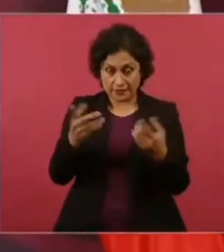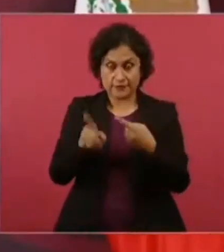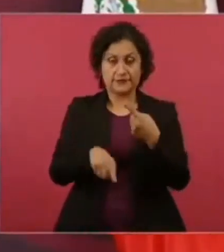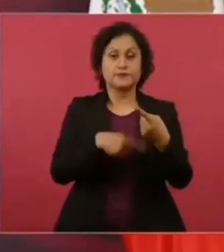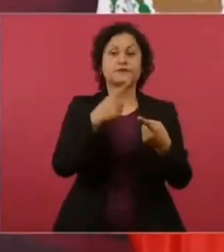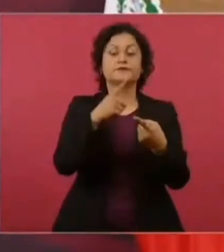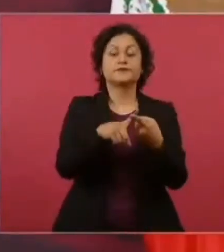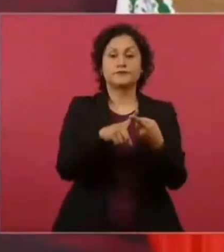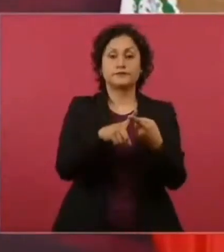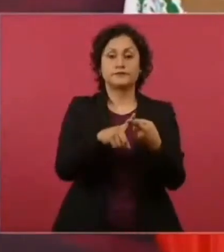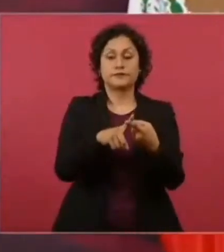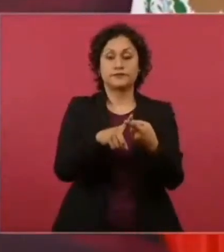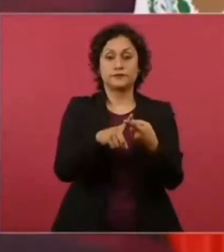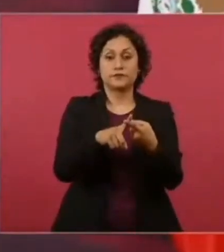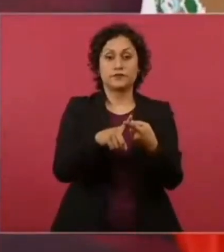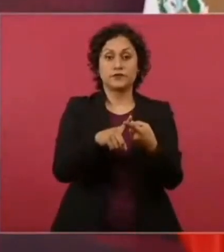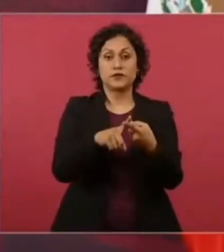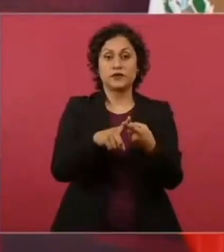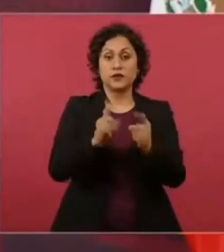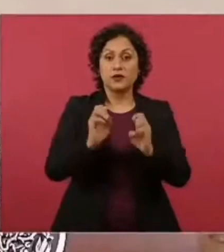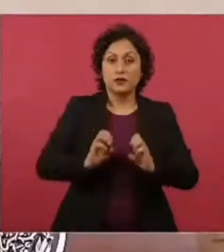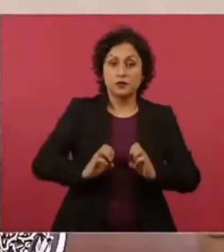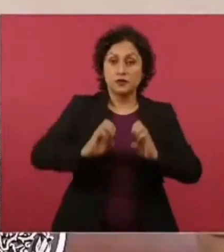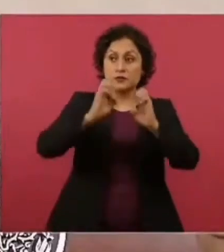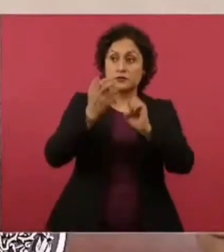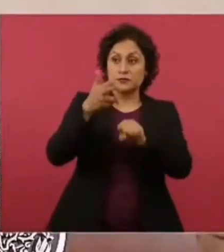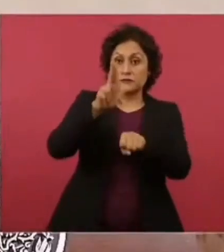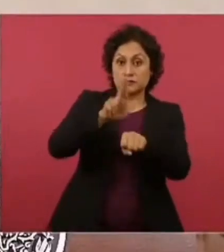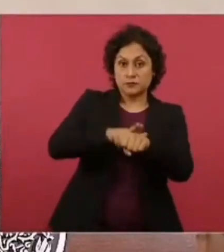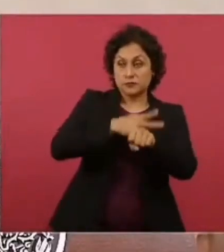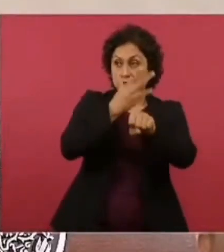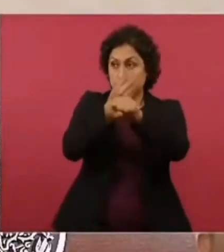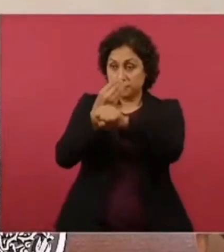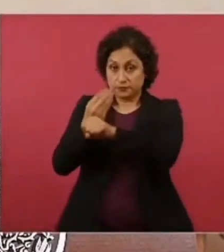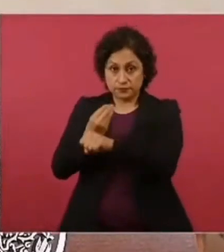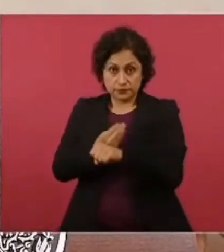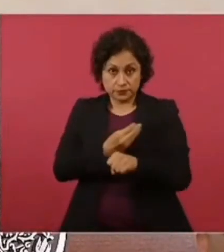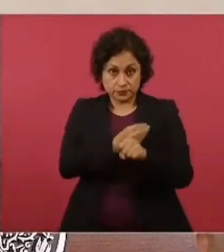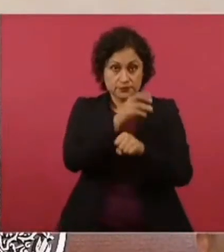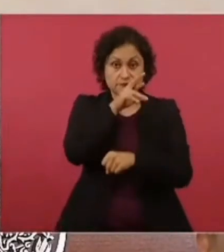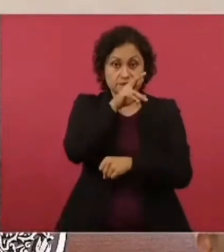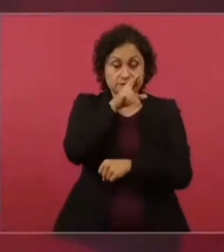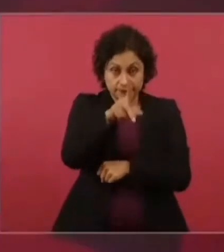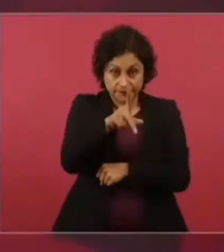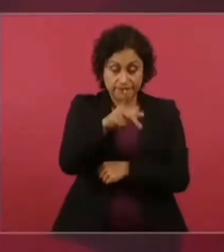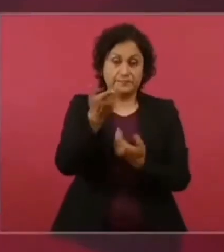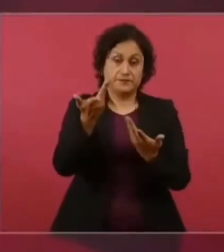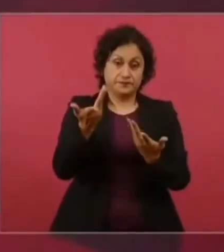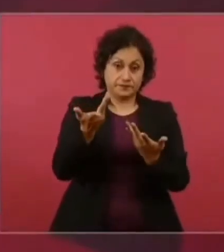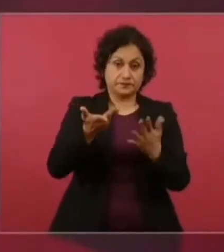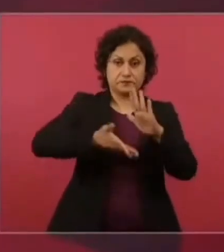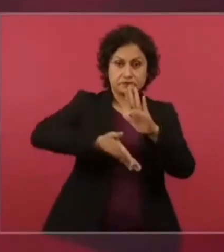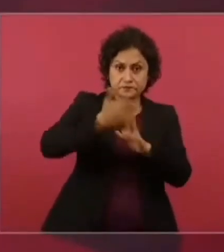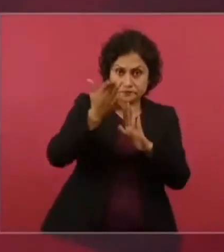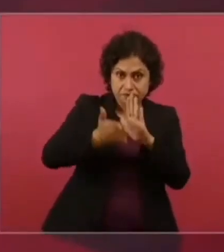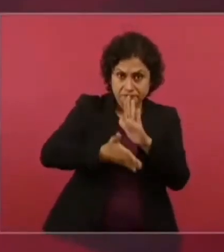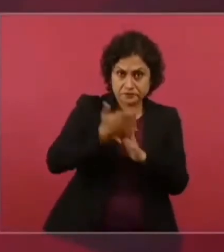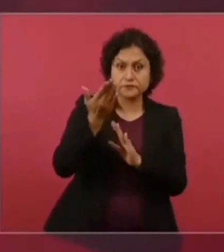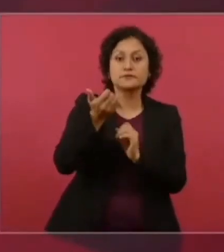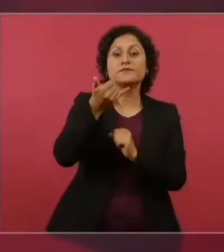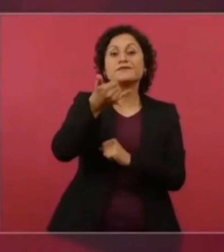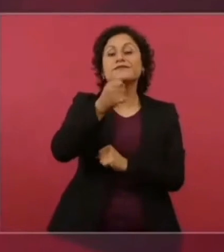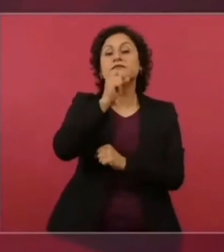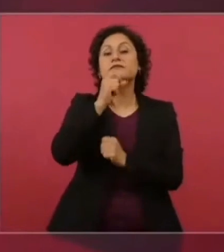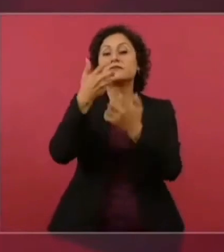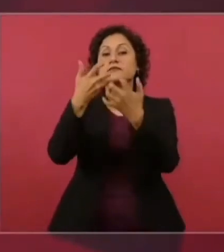las instalaciones hospitalarias. Tres, infraestructura y equipos,